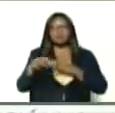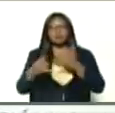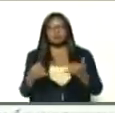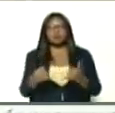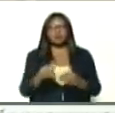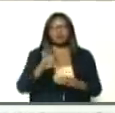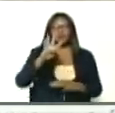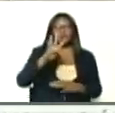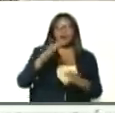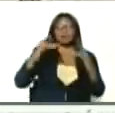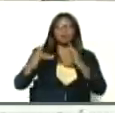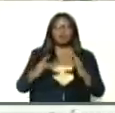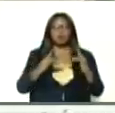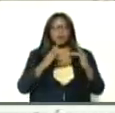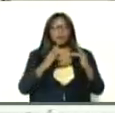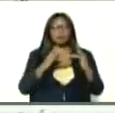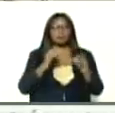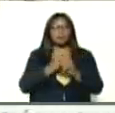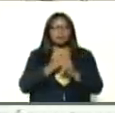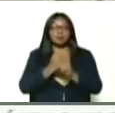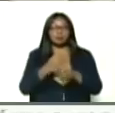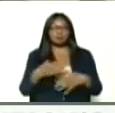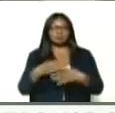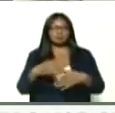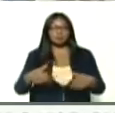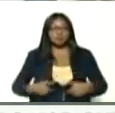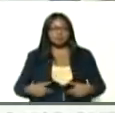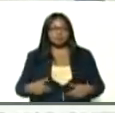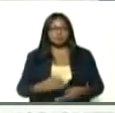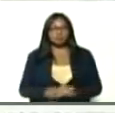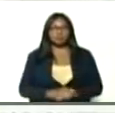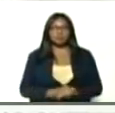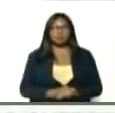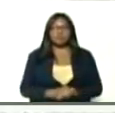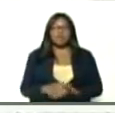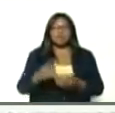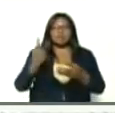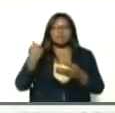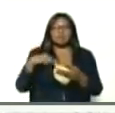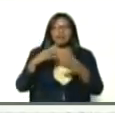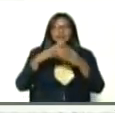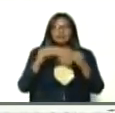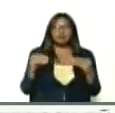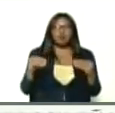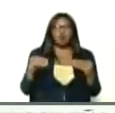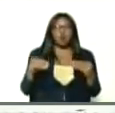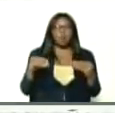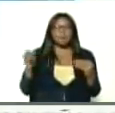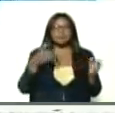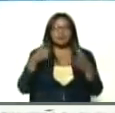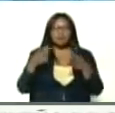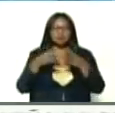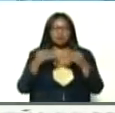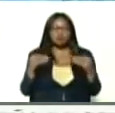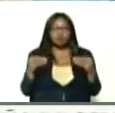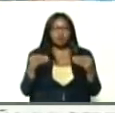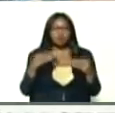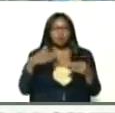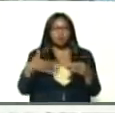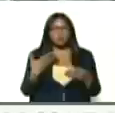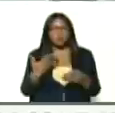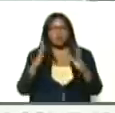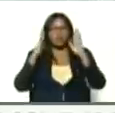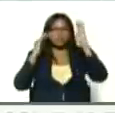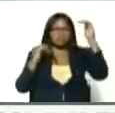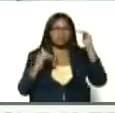y cuatro camas, de cuidados intensivos, contiene, todos los equipos, como usted podrá ver, ventiladores, oxígeno, tenemos todo, para atender,